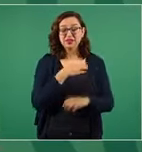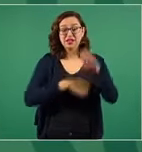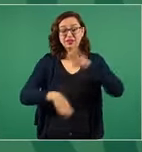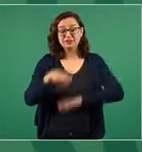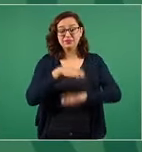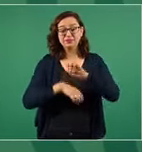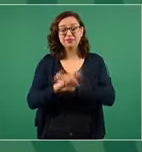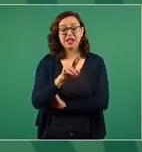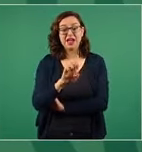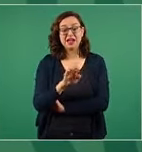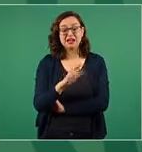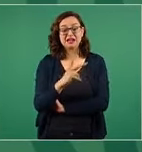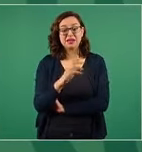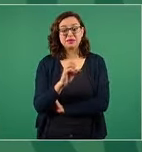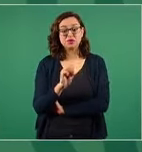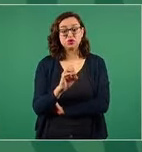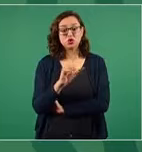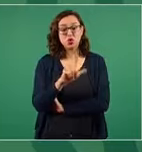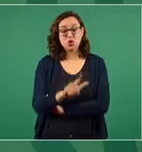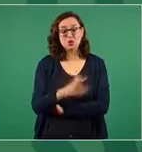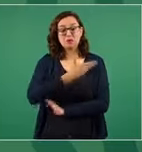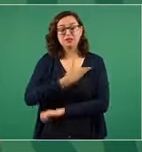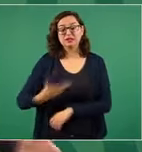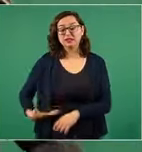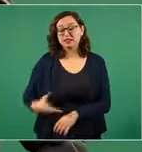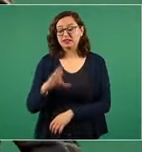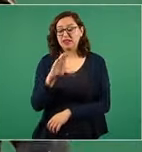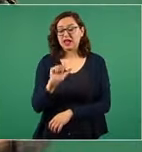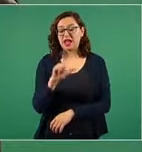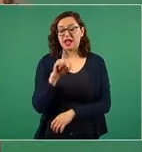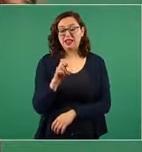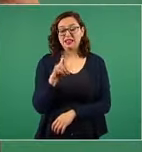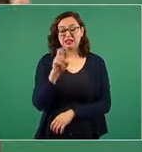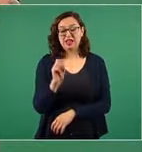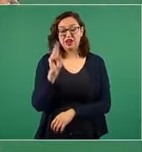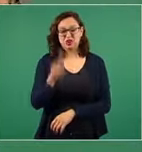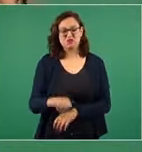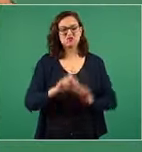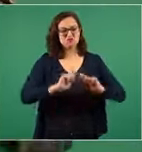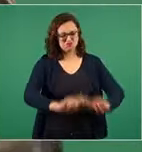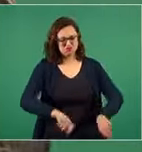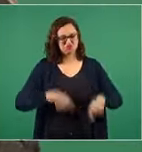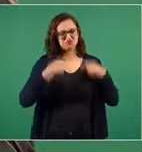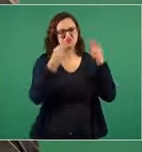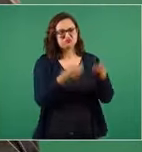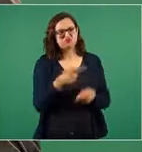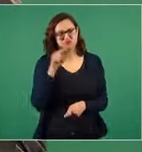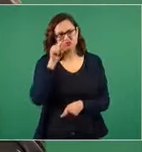época de Felipe Calderón toda la cuenca de Burgos para sacar gas